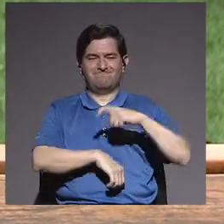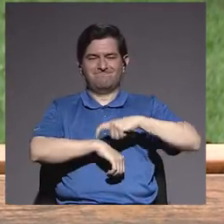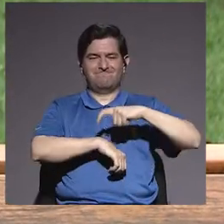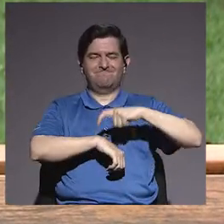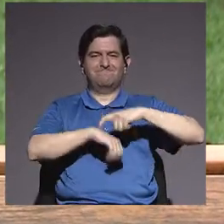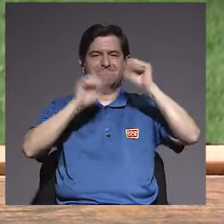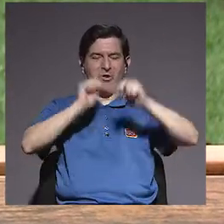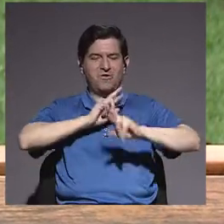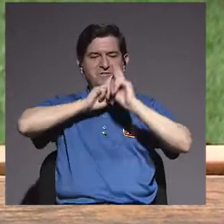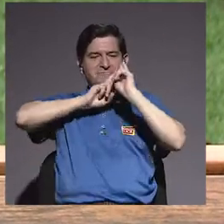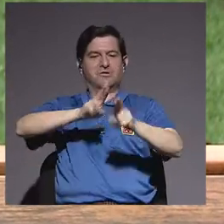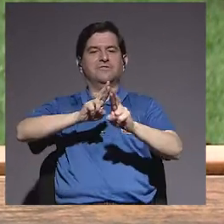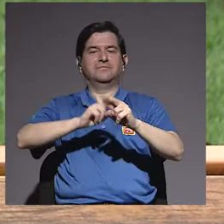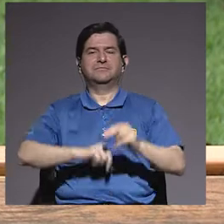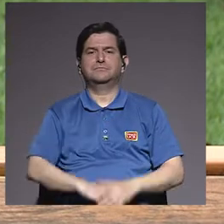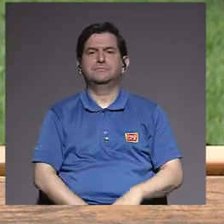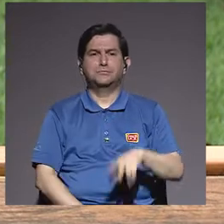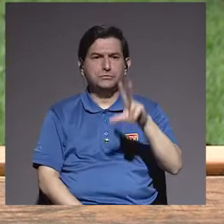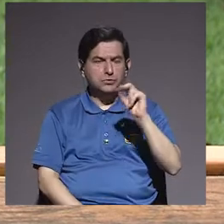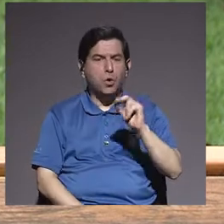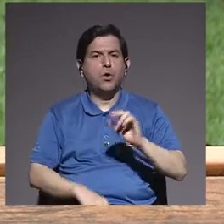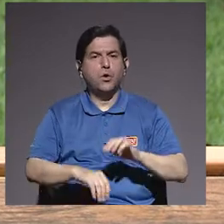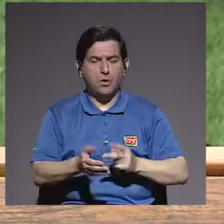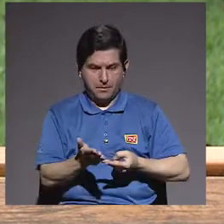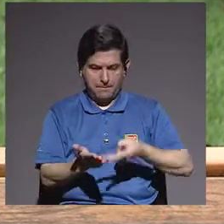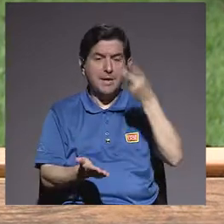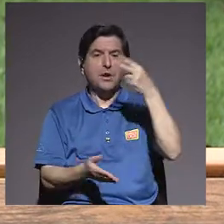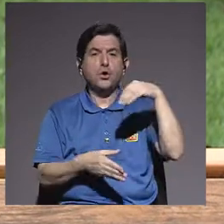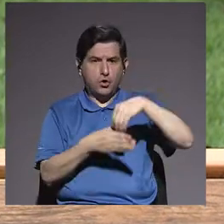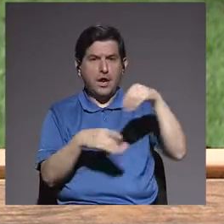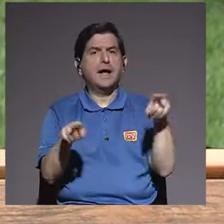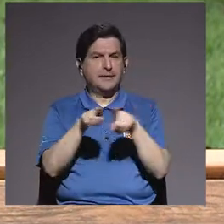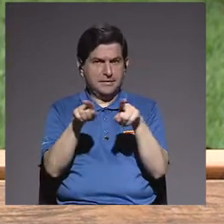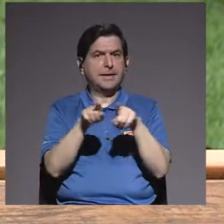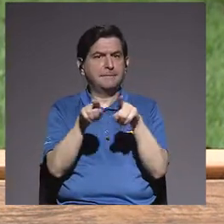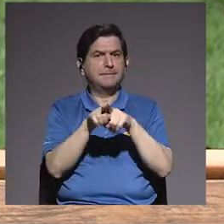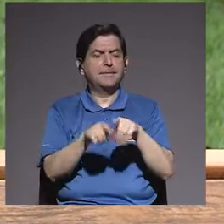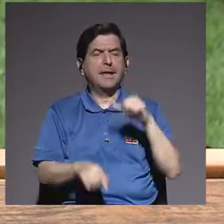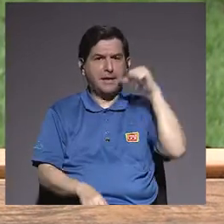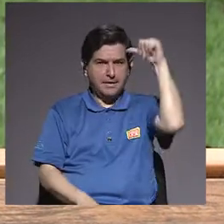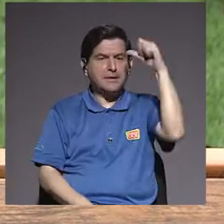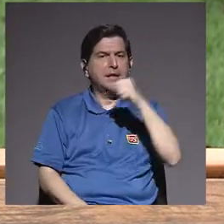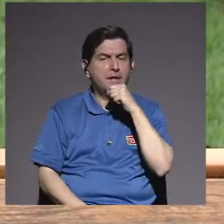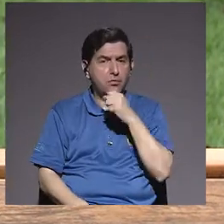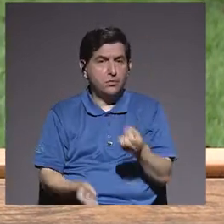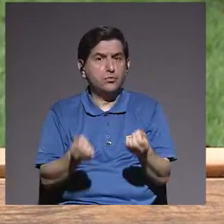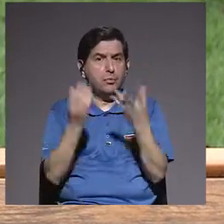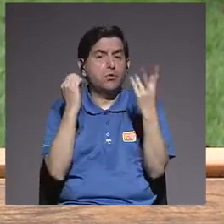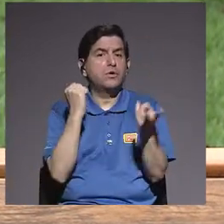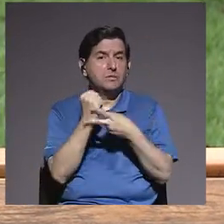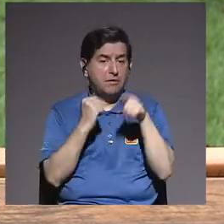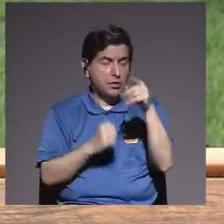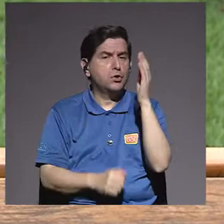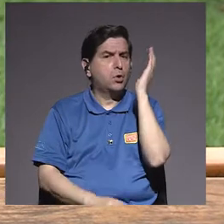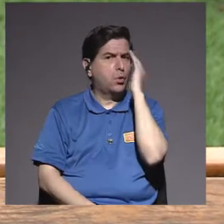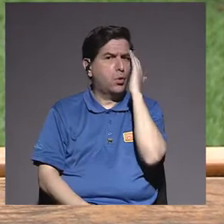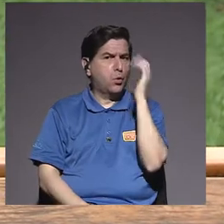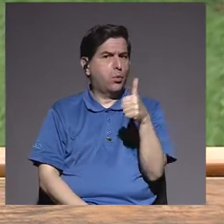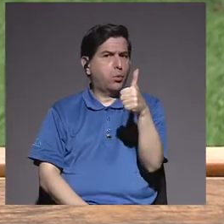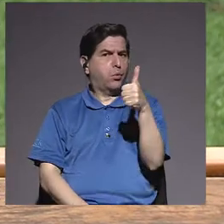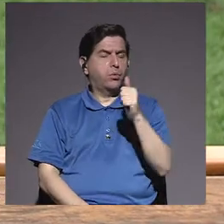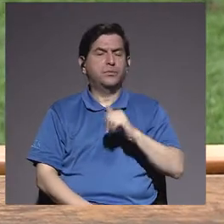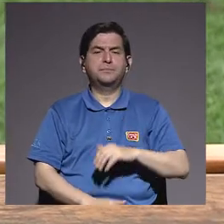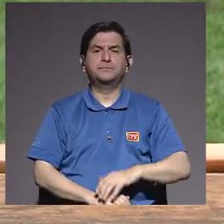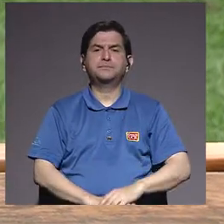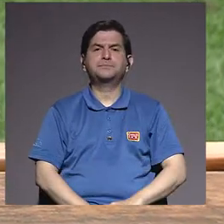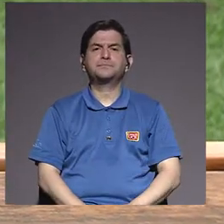momento para contestarle. No, hay que valorarlo en sus aportes también, que muchas veces son muy sabios. Sí, también.